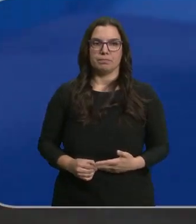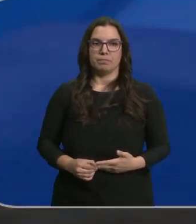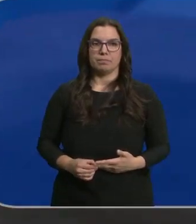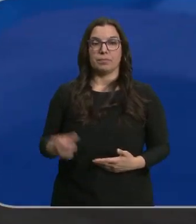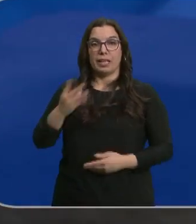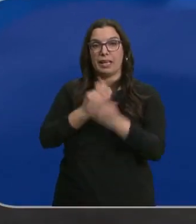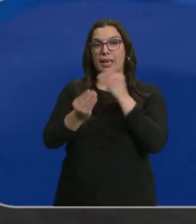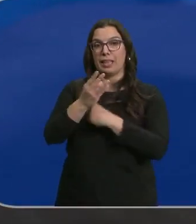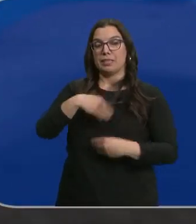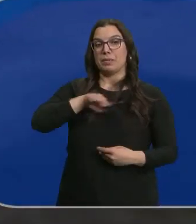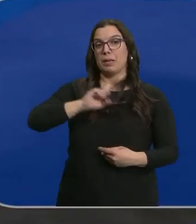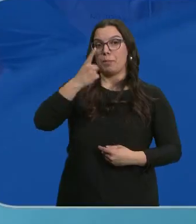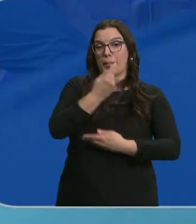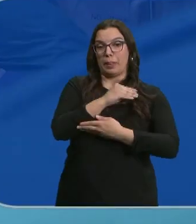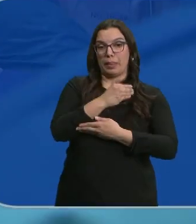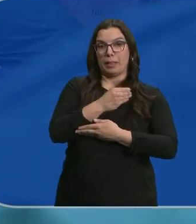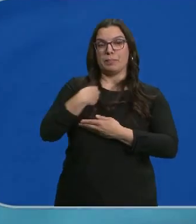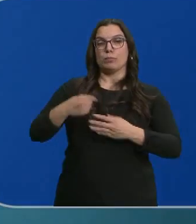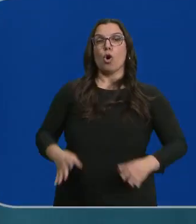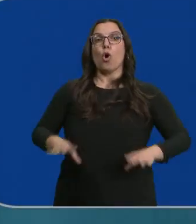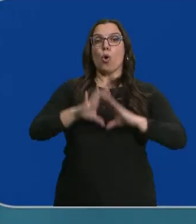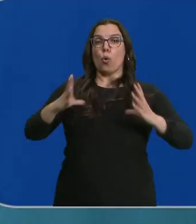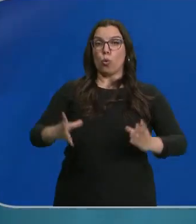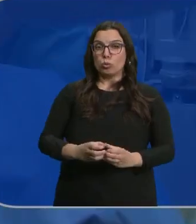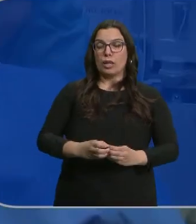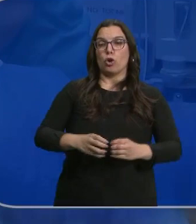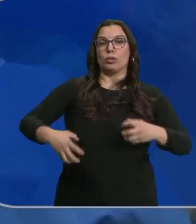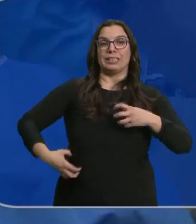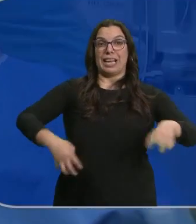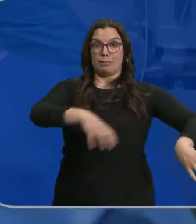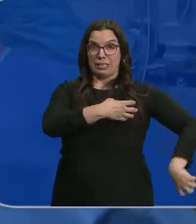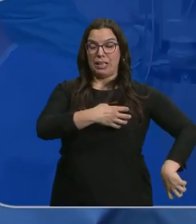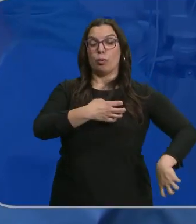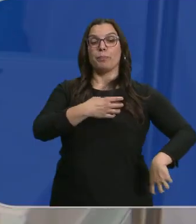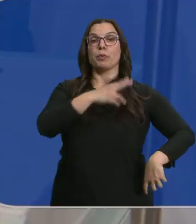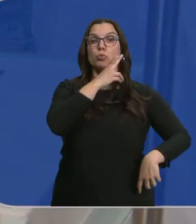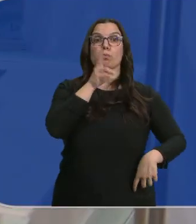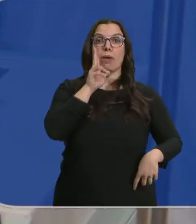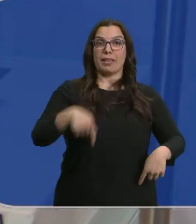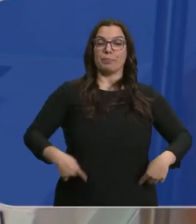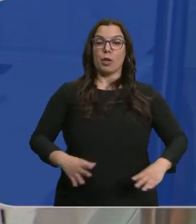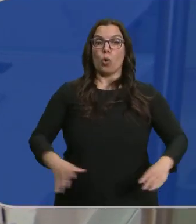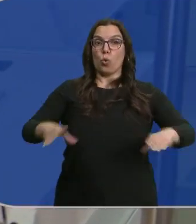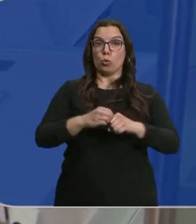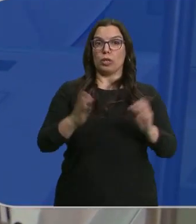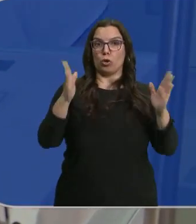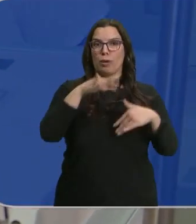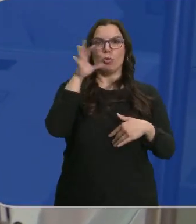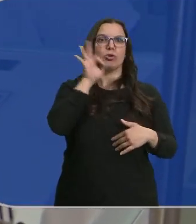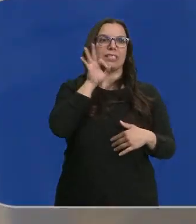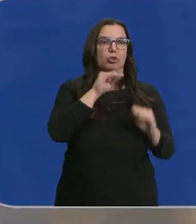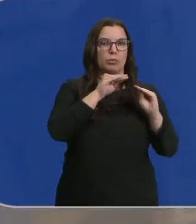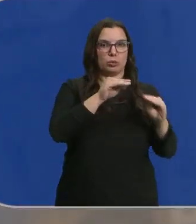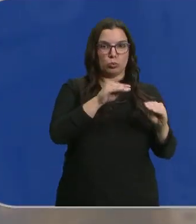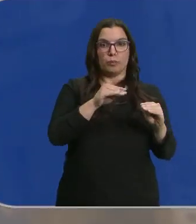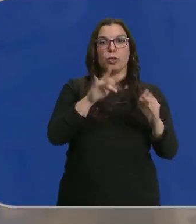Ha nacido en España el primer bebé de un útero trasplantado. Se llama Jesús y su madre nació sin este órgano reproductor debido al síndrome que padece.